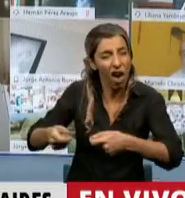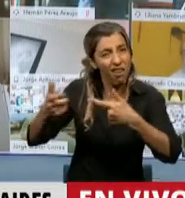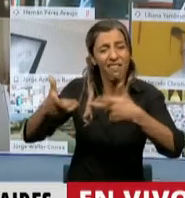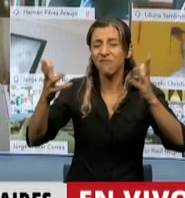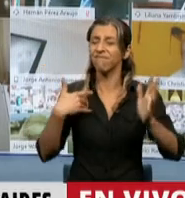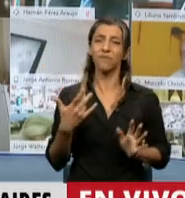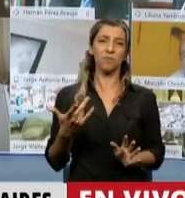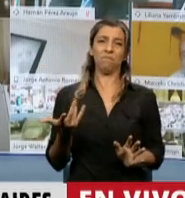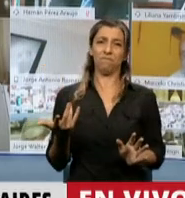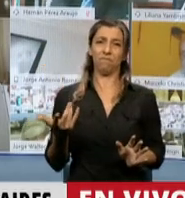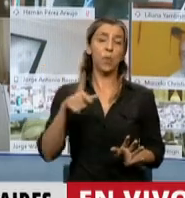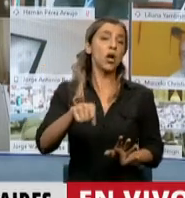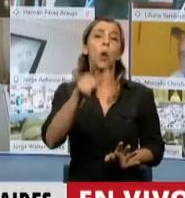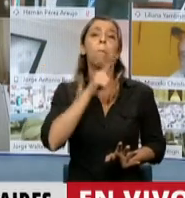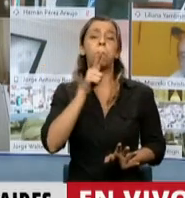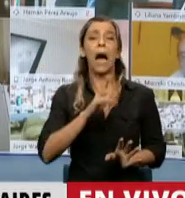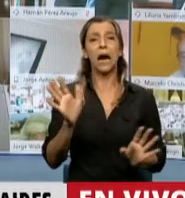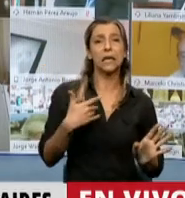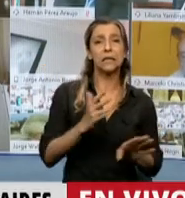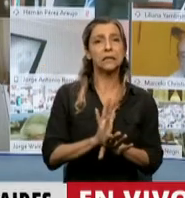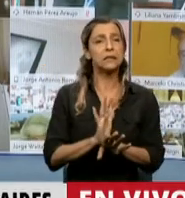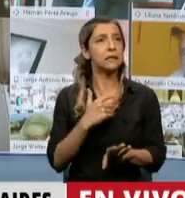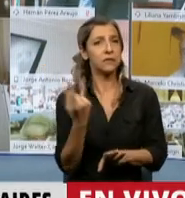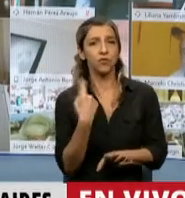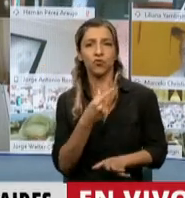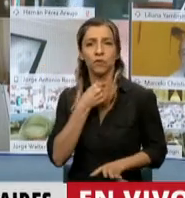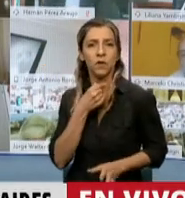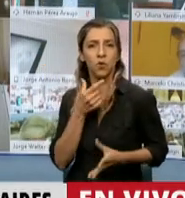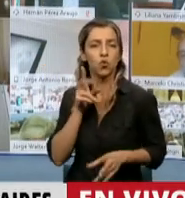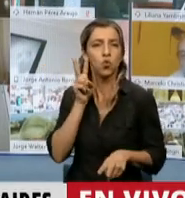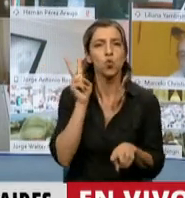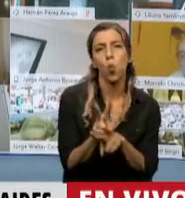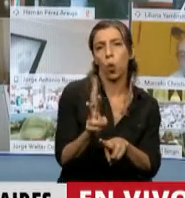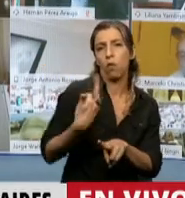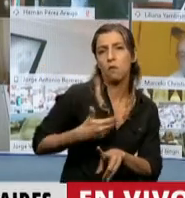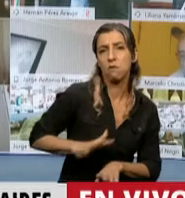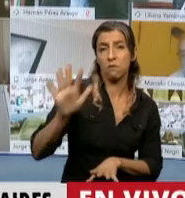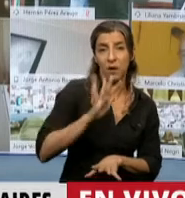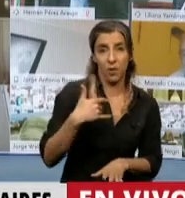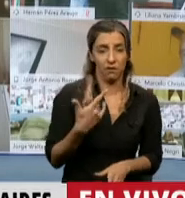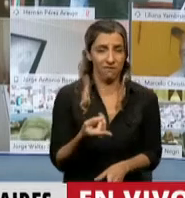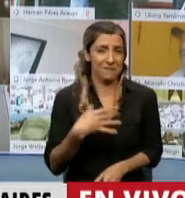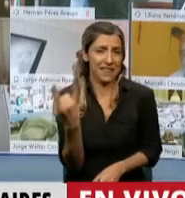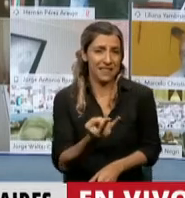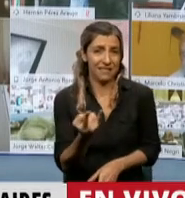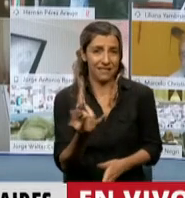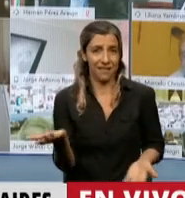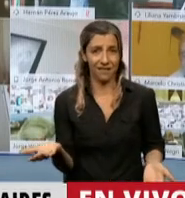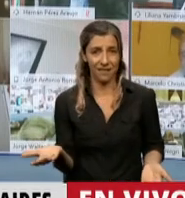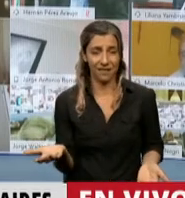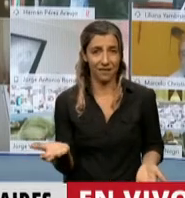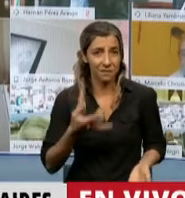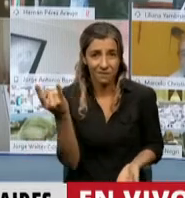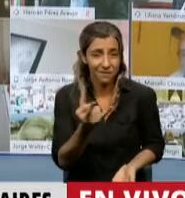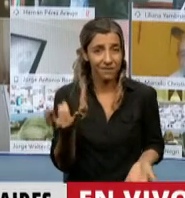presenta como una medida anticapitalista de carácter nacional, es una farsa. Es una